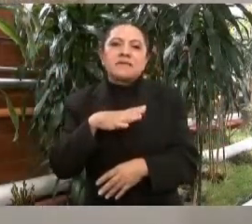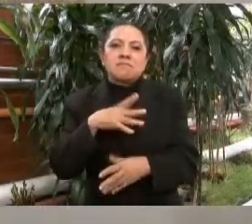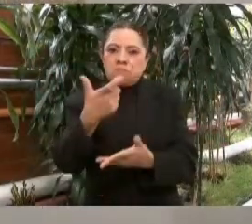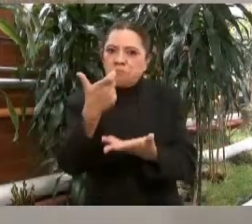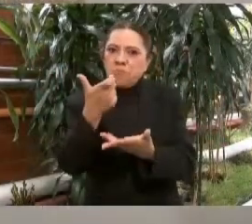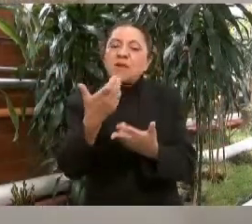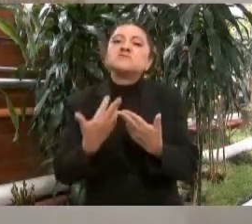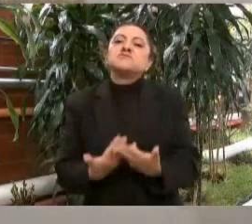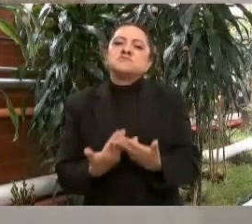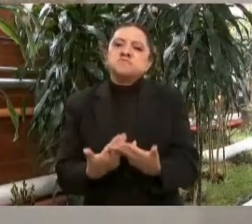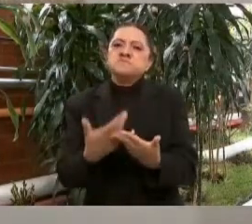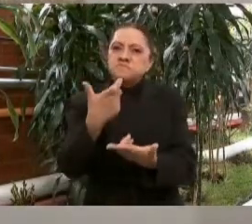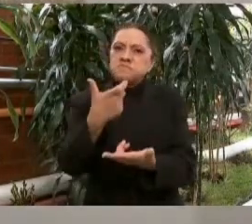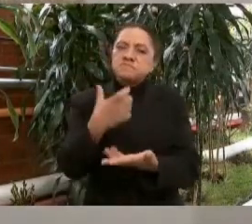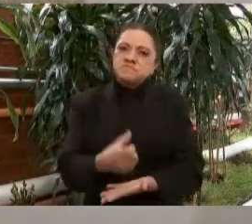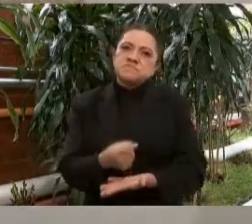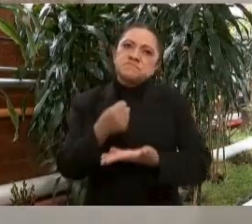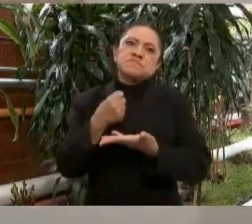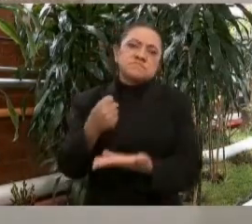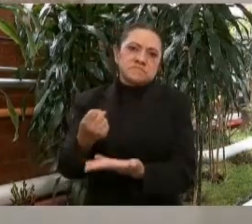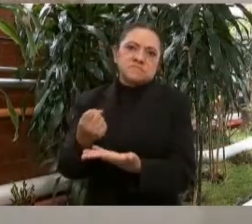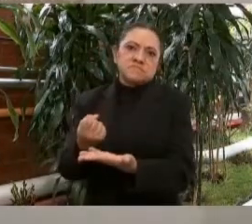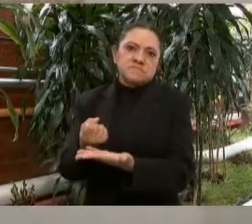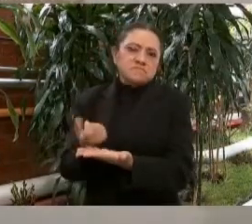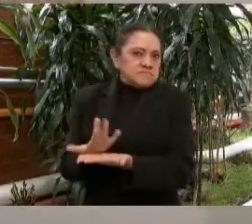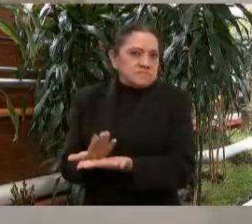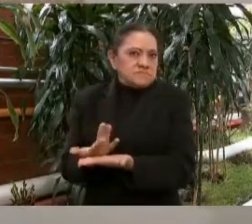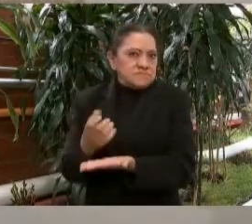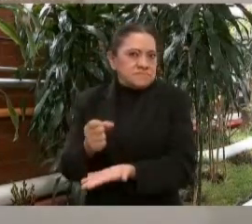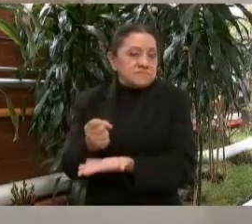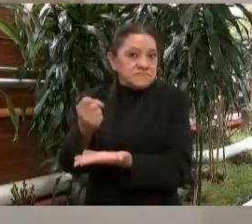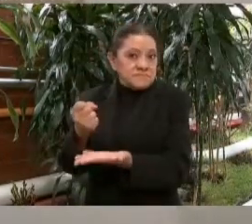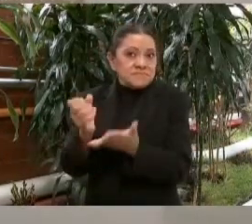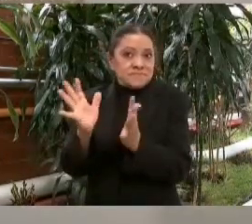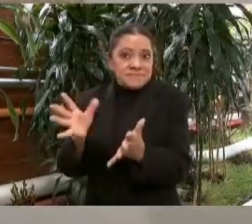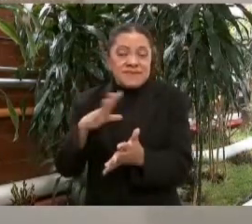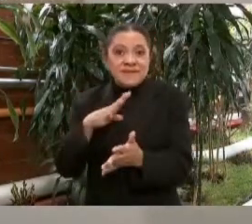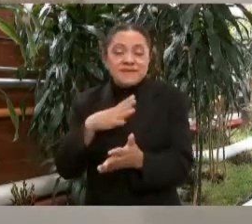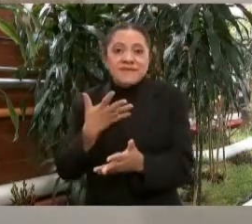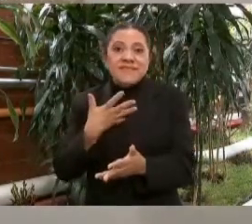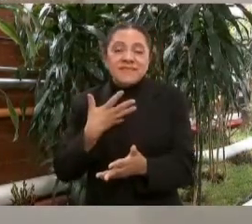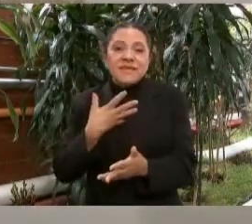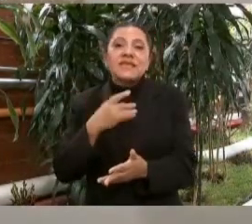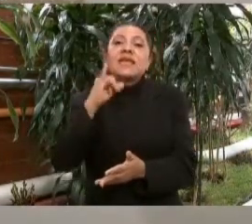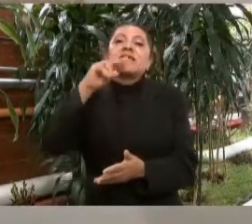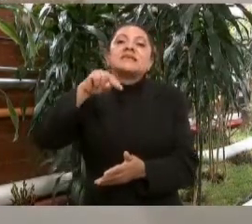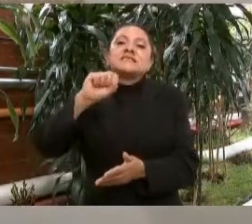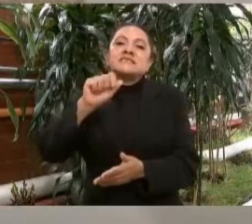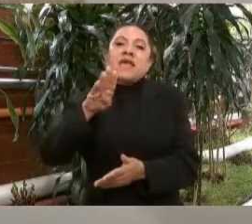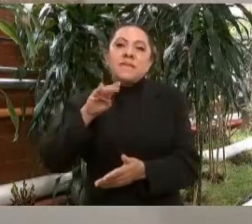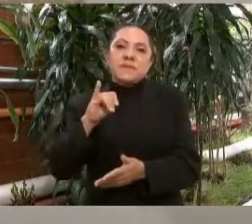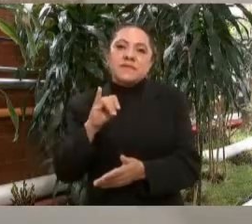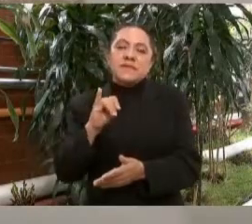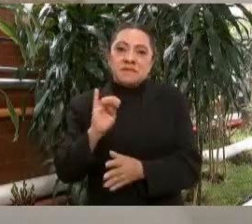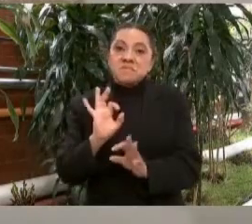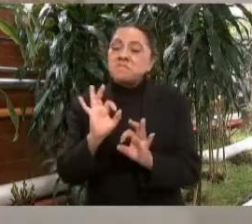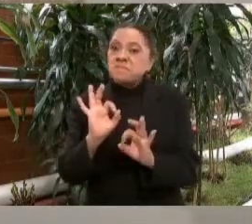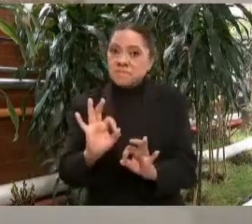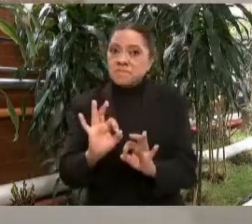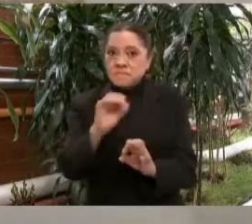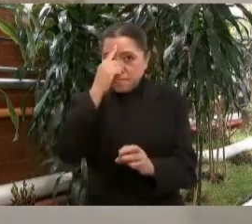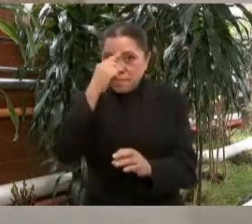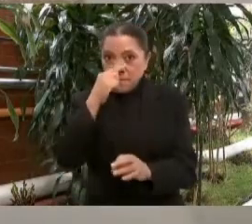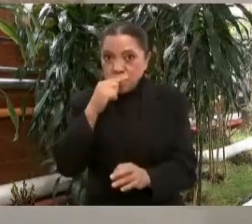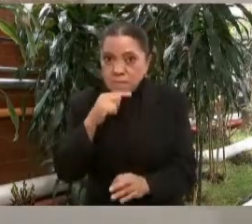y se contaba con el Insabi para